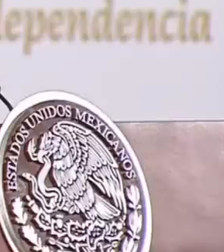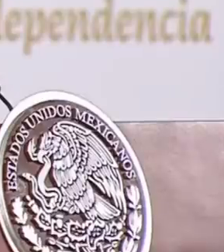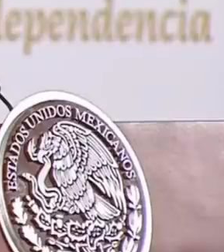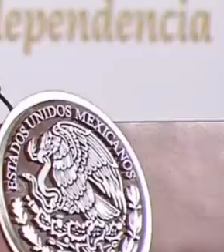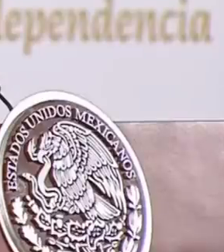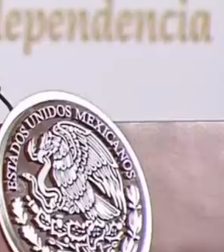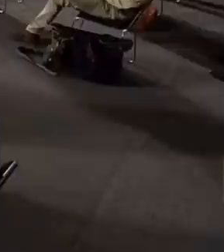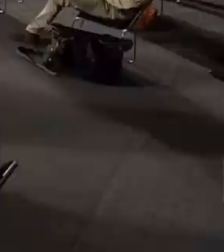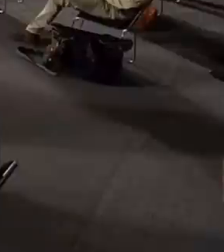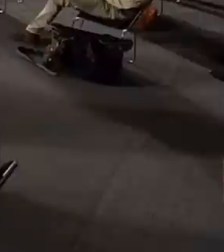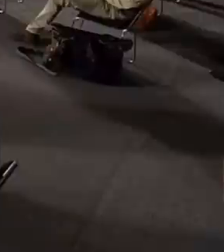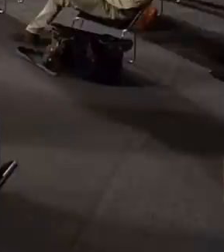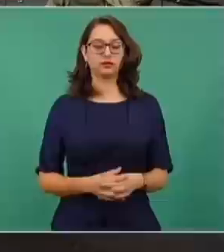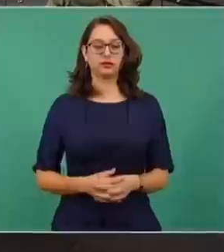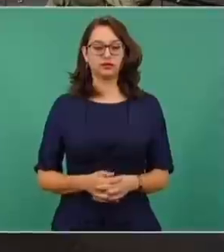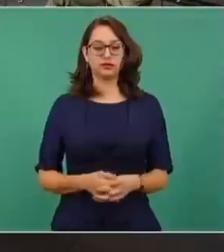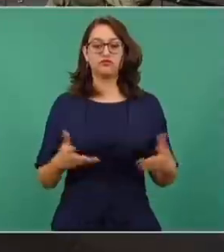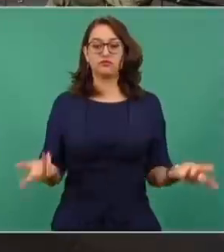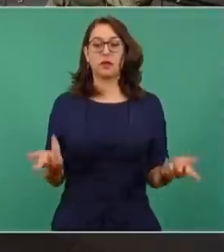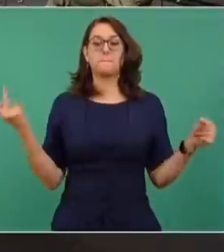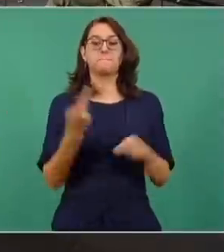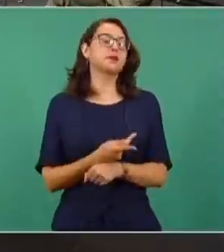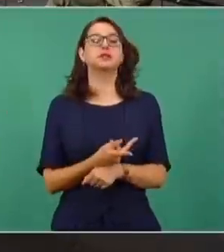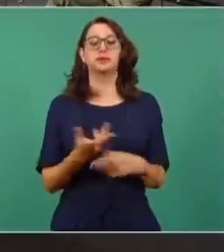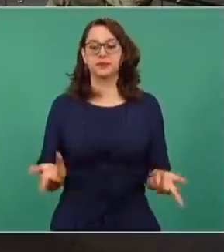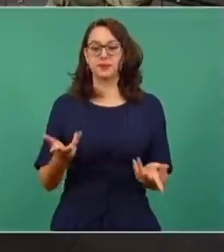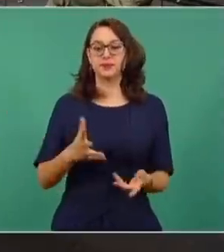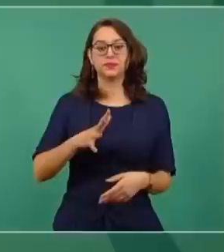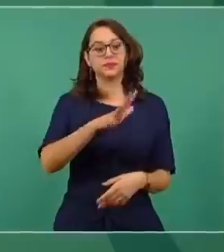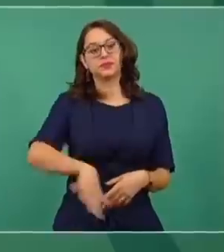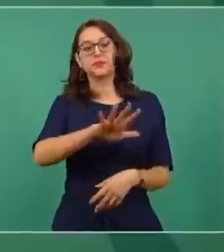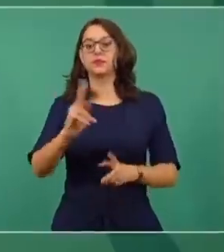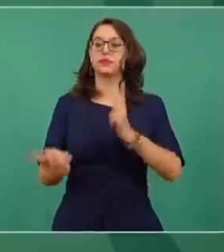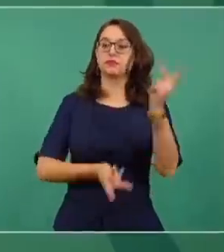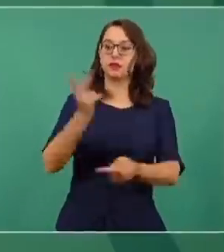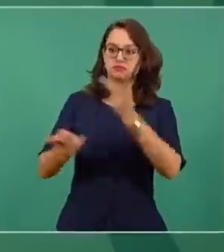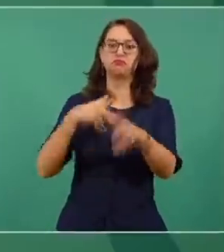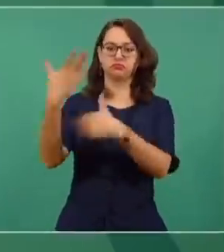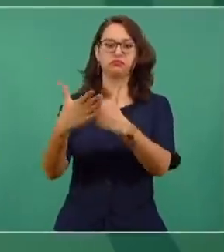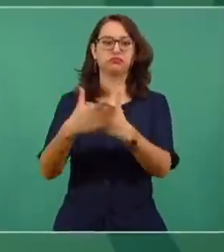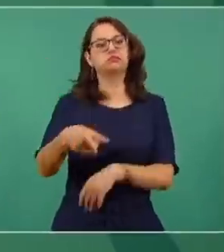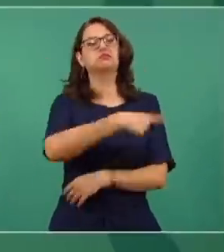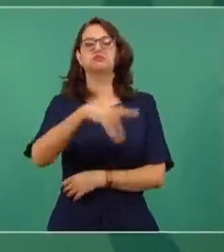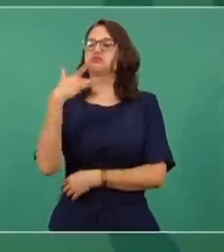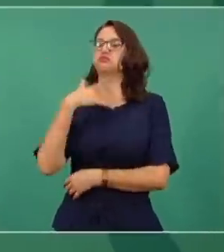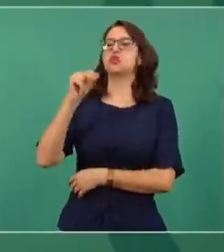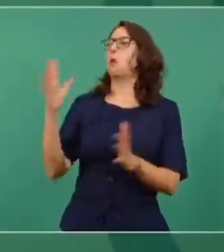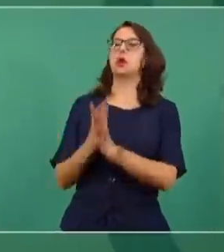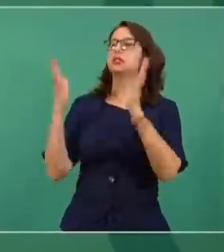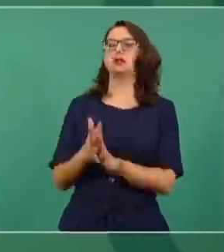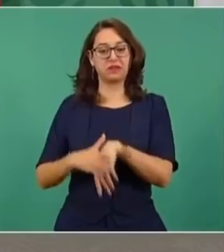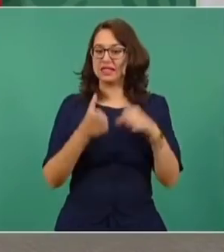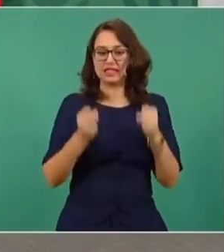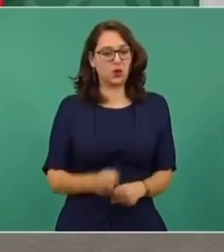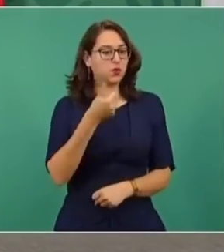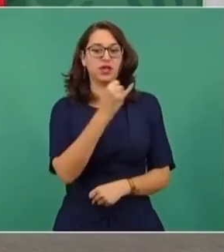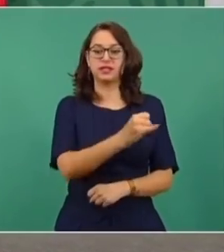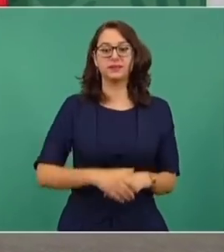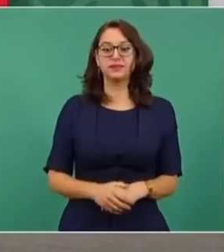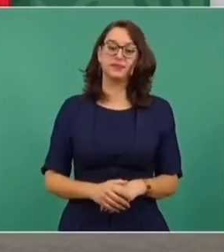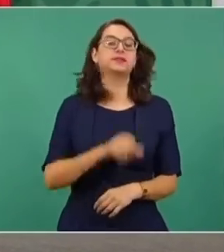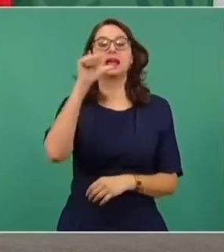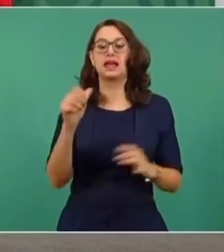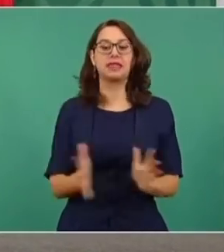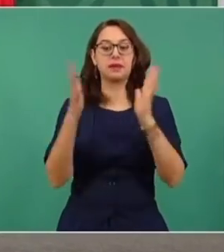que vaya a llevarse a cabo la consulta. ¿Y cuál es el paso siguiente? Es decir, no participamos. Y llamamos a no votar, que nadie